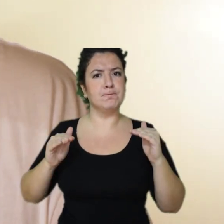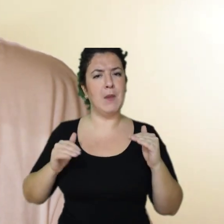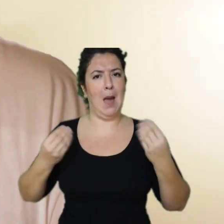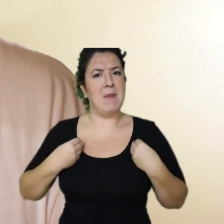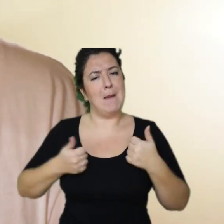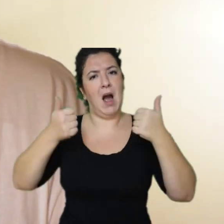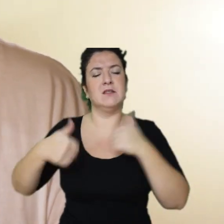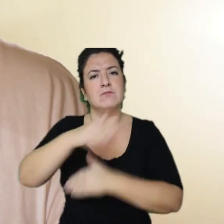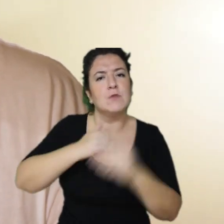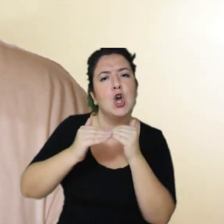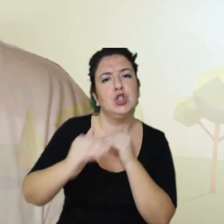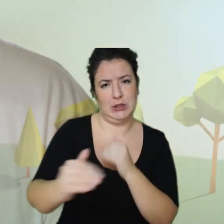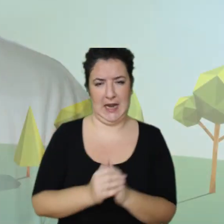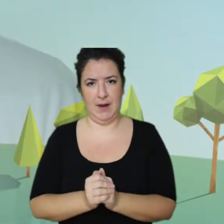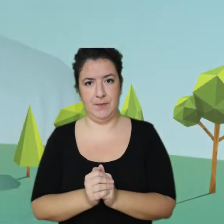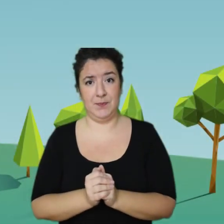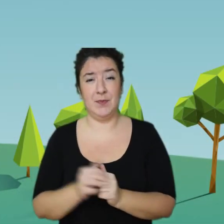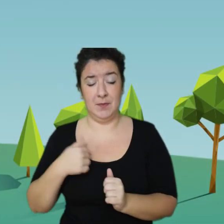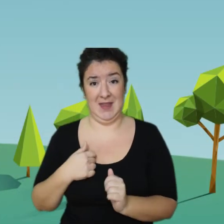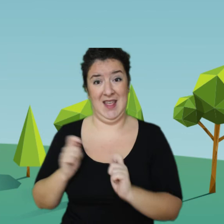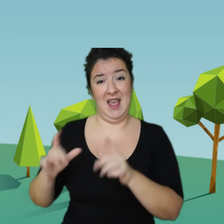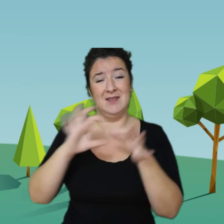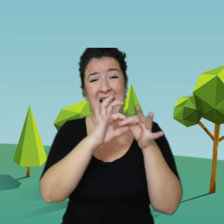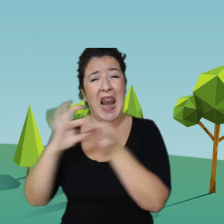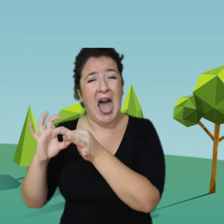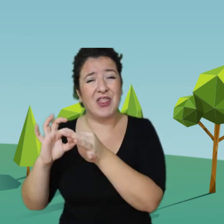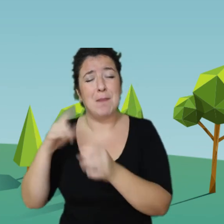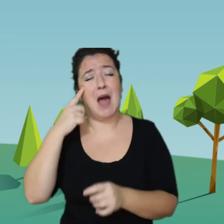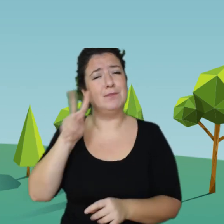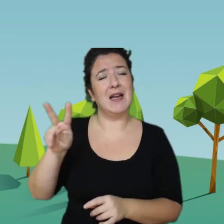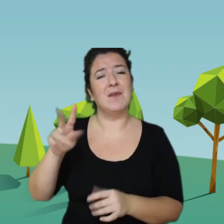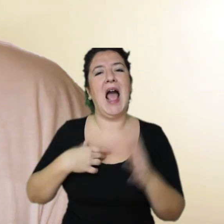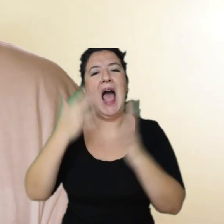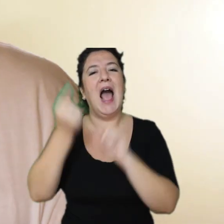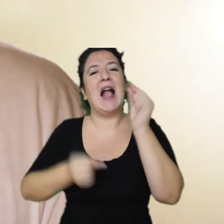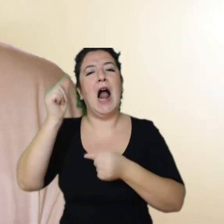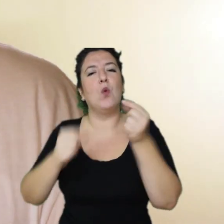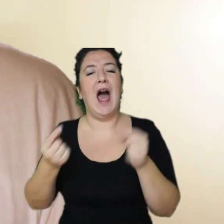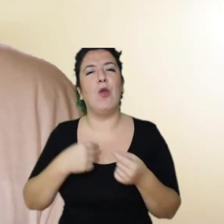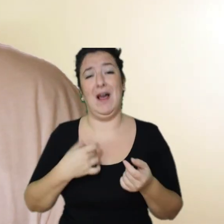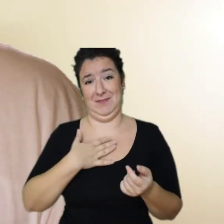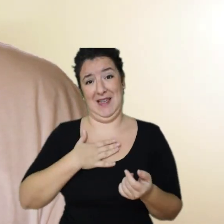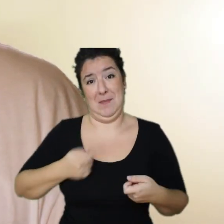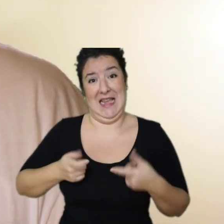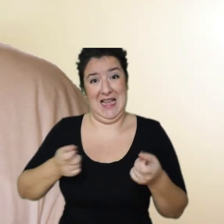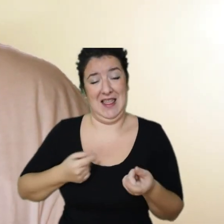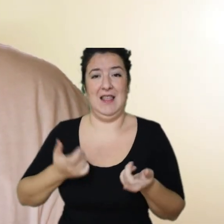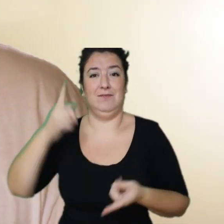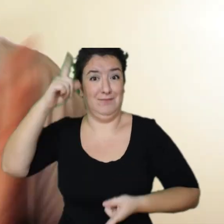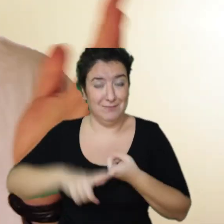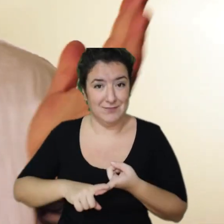una calculadora de huella de carbono para que puedas calcular la tuya. Yo lo he hecho y es realmente